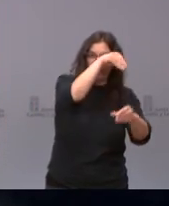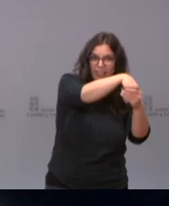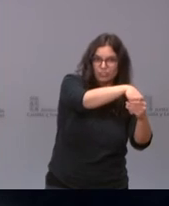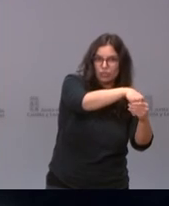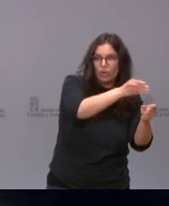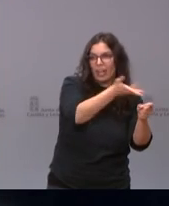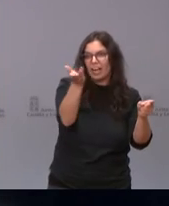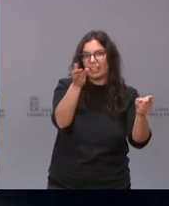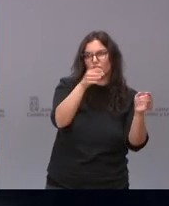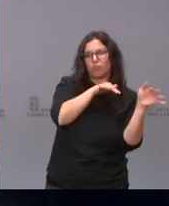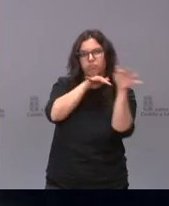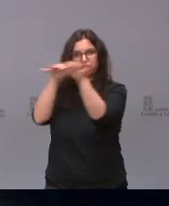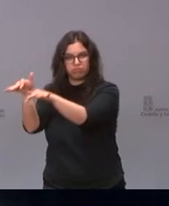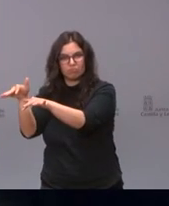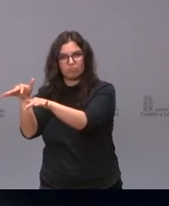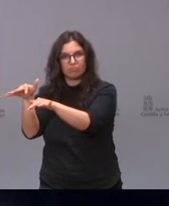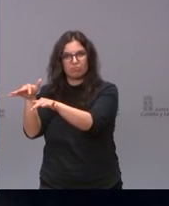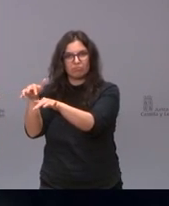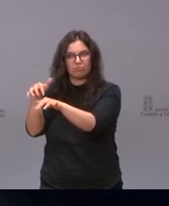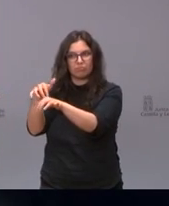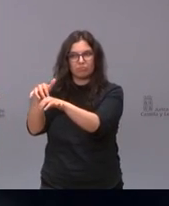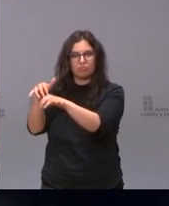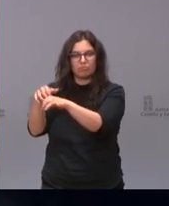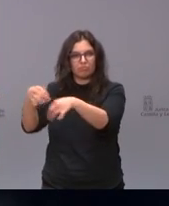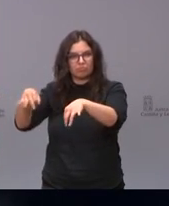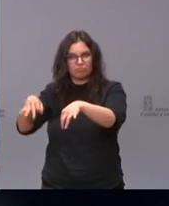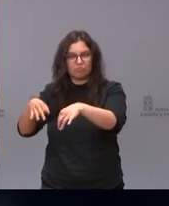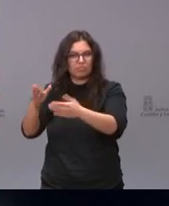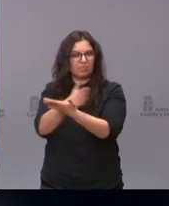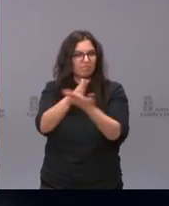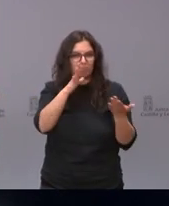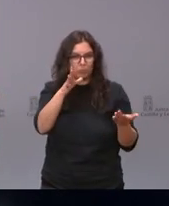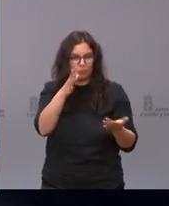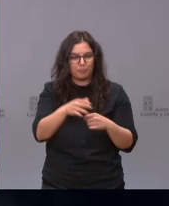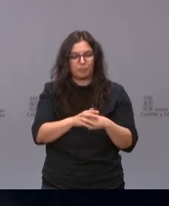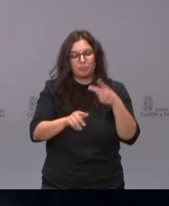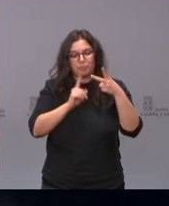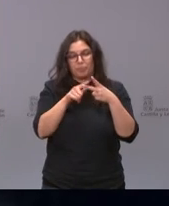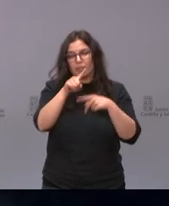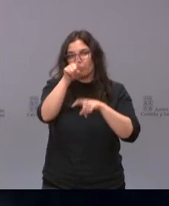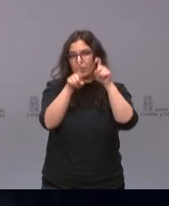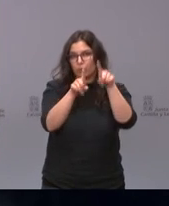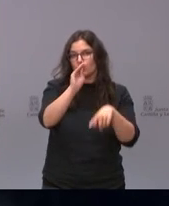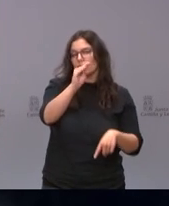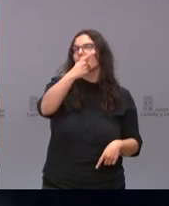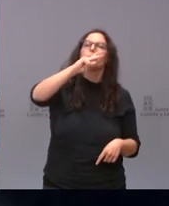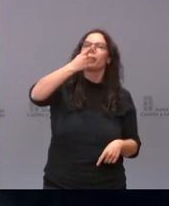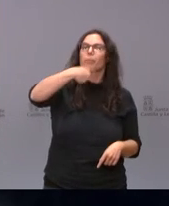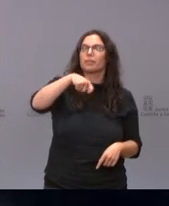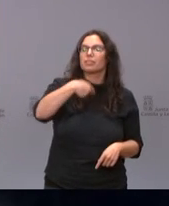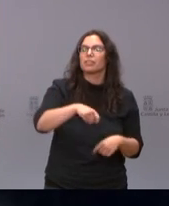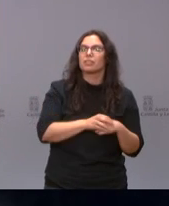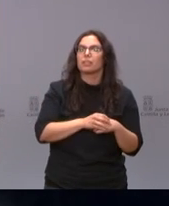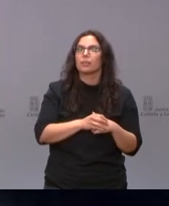de la población se tiene que dirigir a los lugares de vacunación habituales y al vicepresidente me gustaría preguntarle cuál sería su